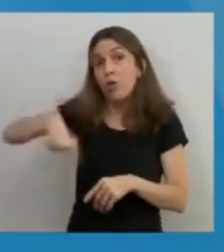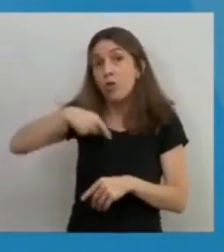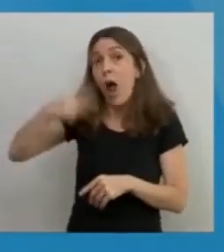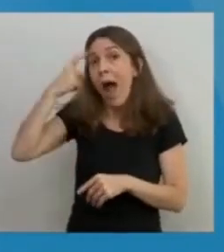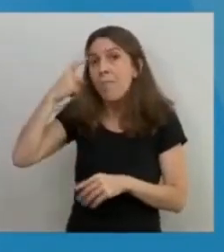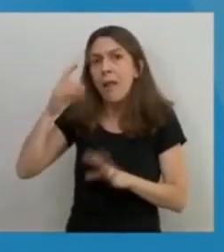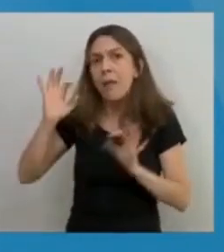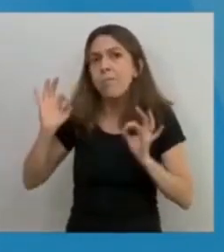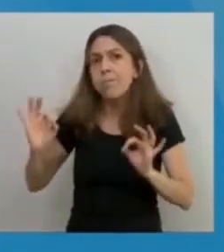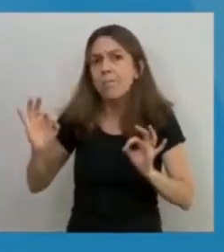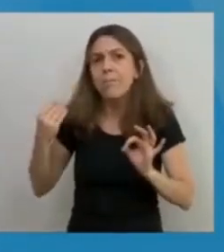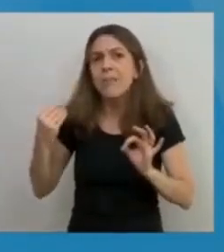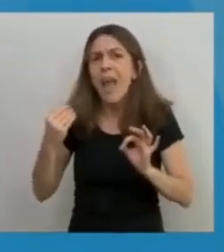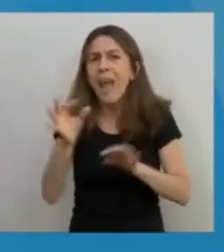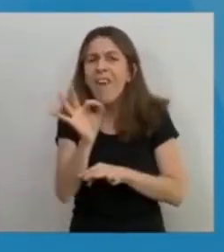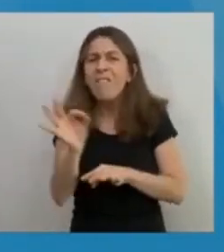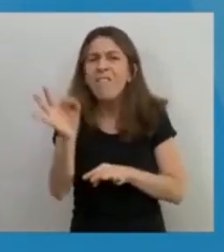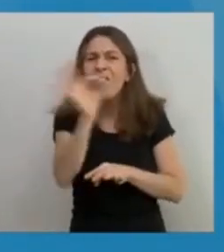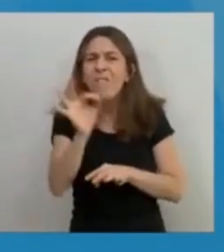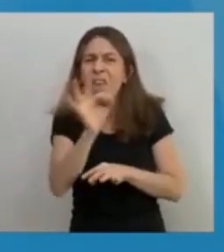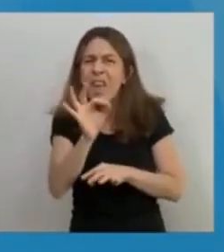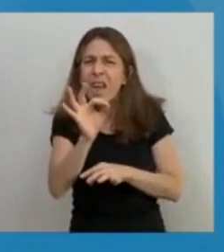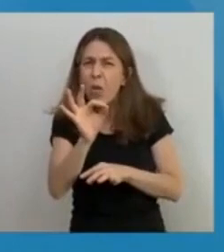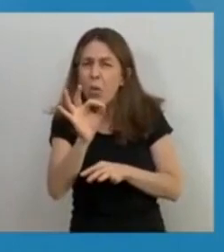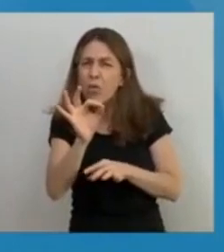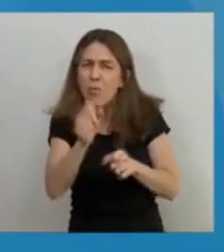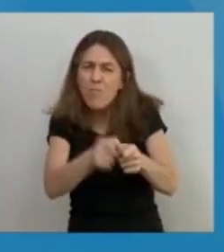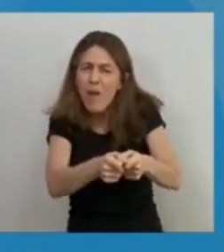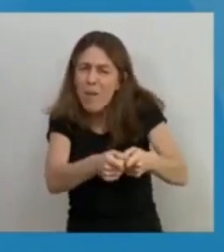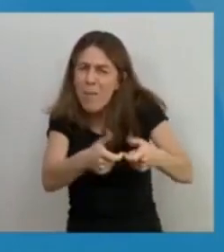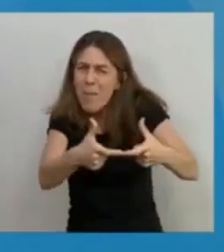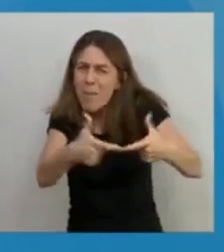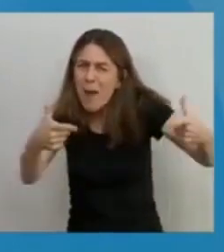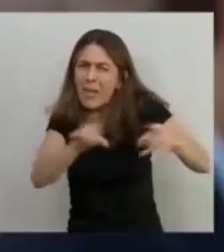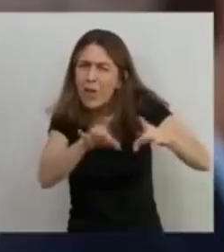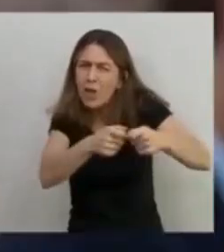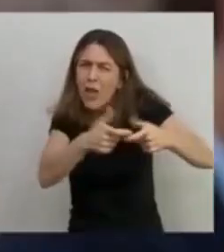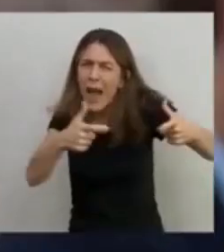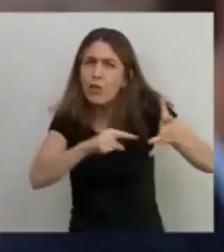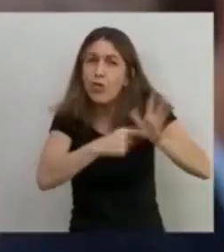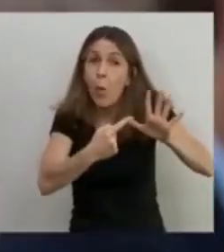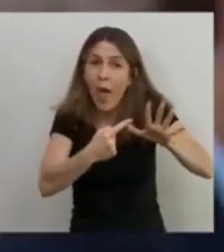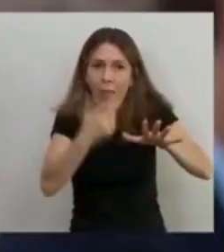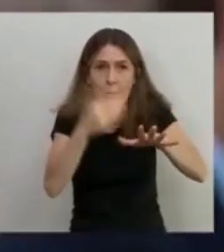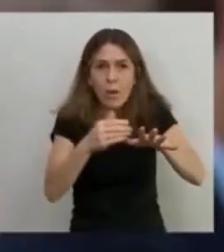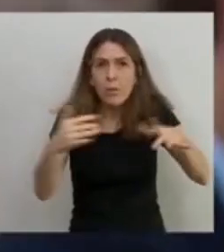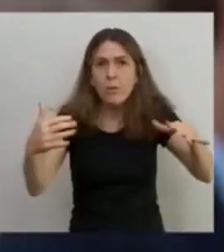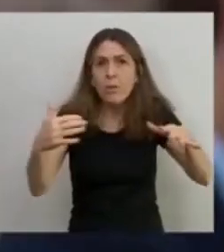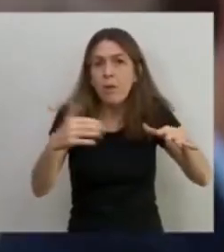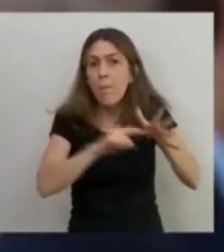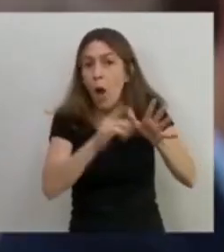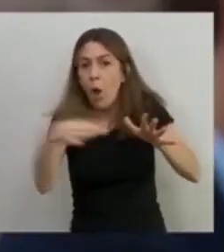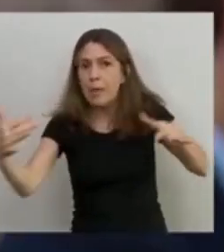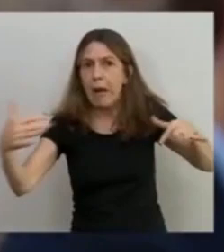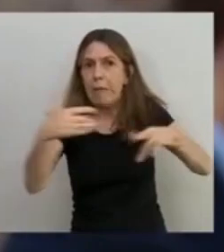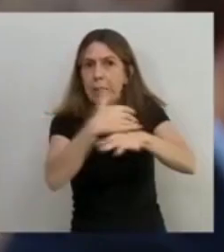que el virus llevaba primero a la ciudad de Buenos Aires, se expandía a la AMBA y a partir de allí